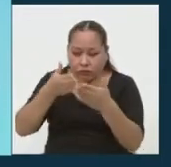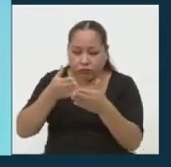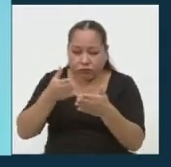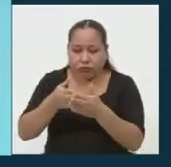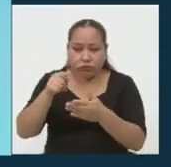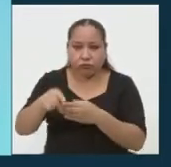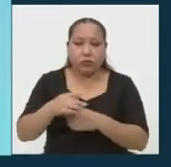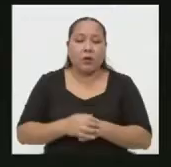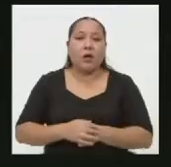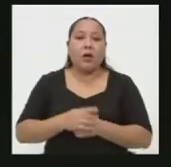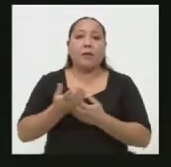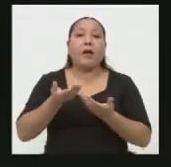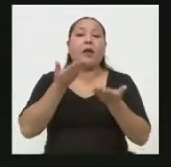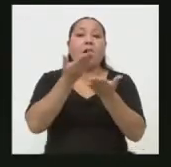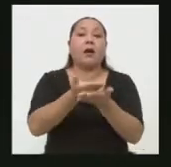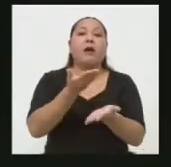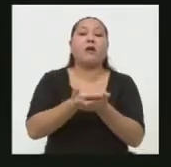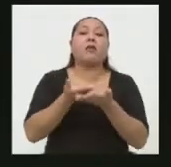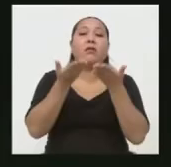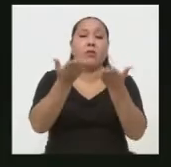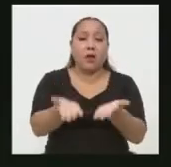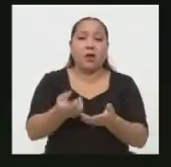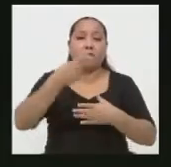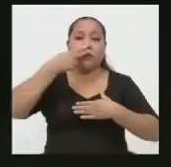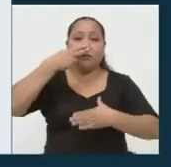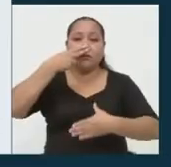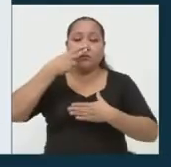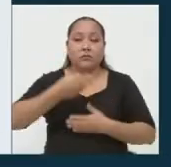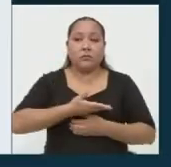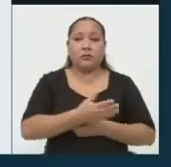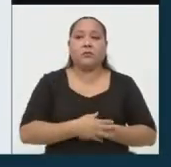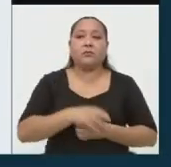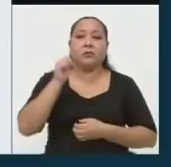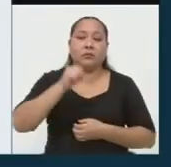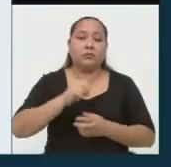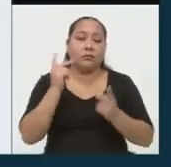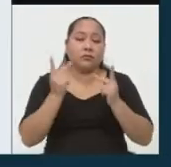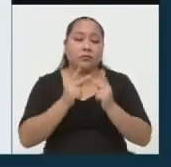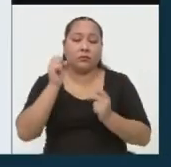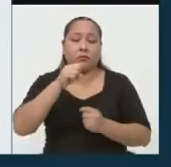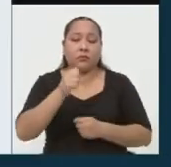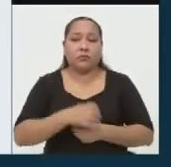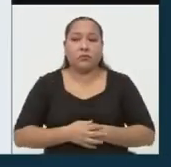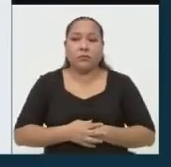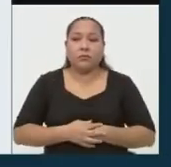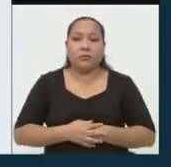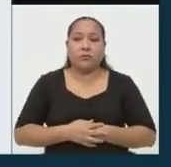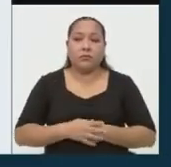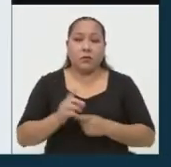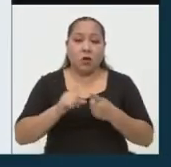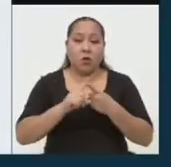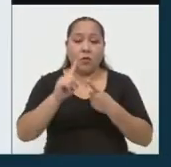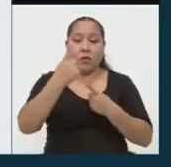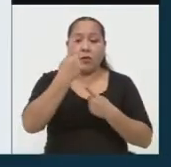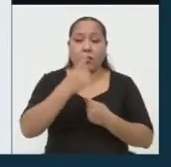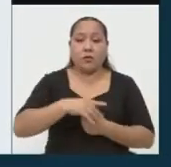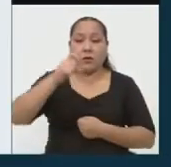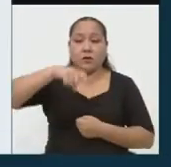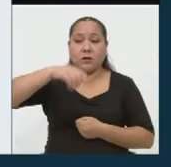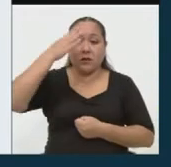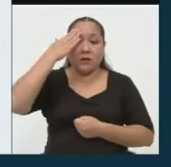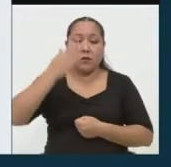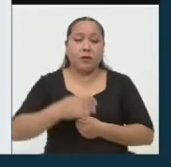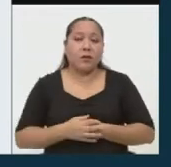abastecimiento de oxígeno? Tiene usted dos minutos para responder. Perfecto. Sí. Lo primero que hay que tener en cuenta,